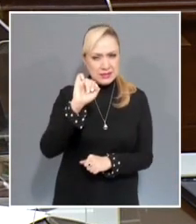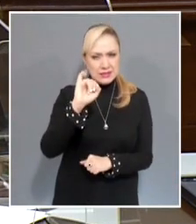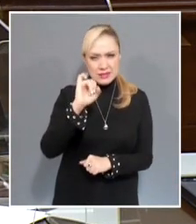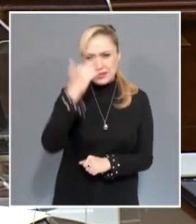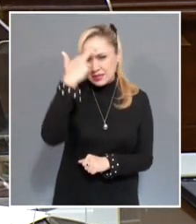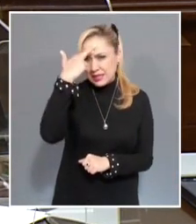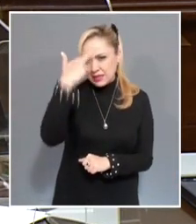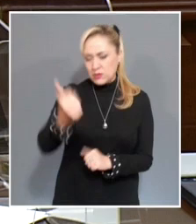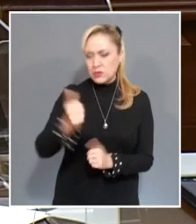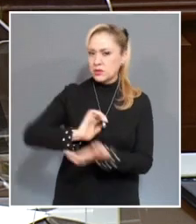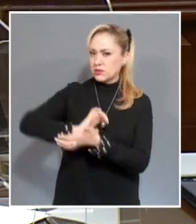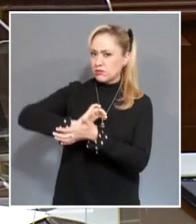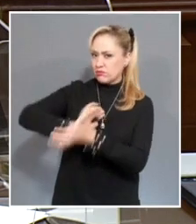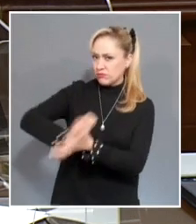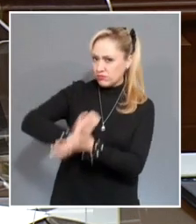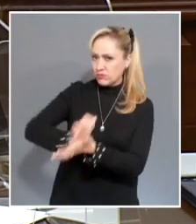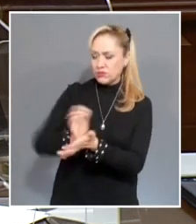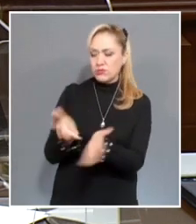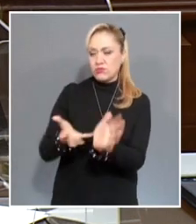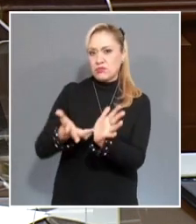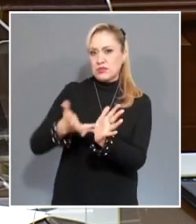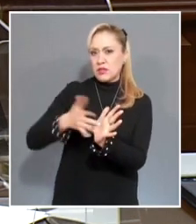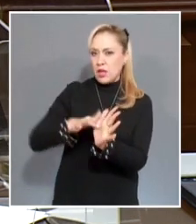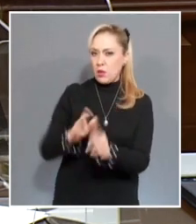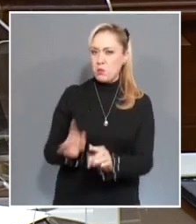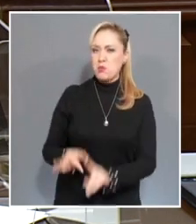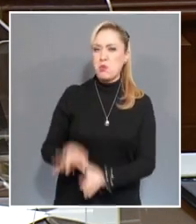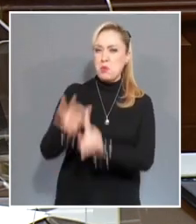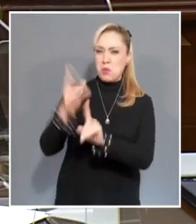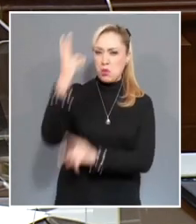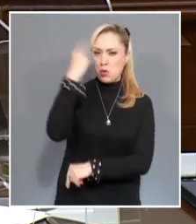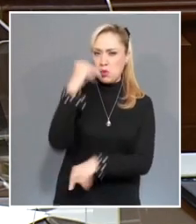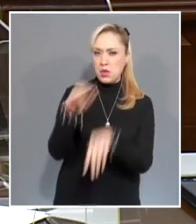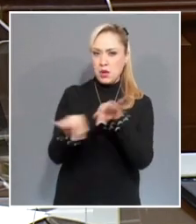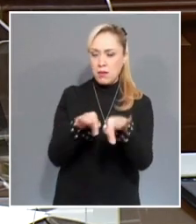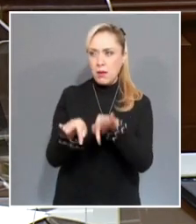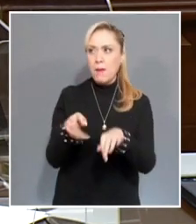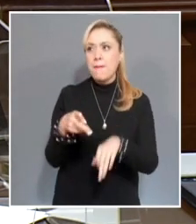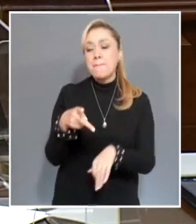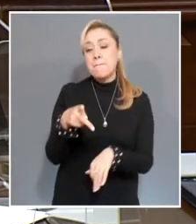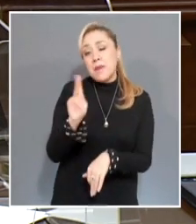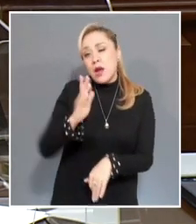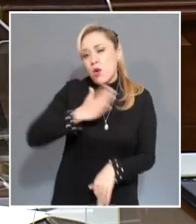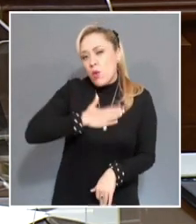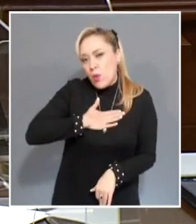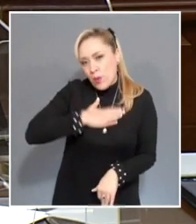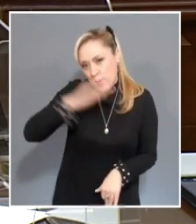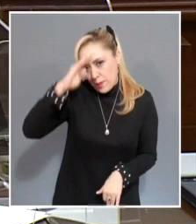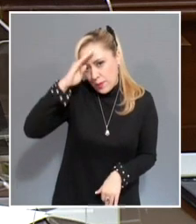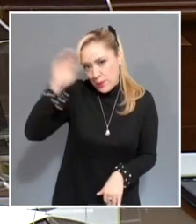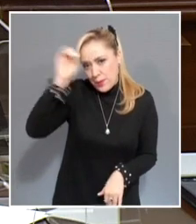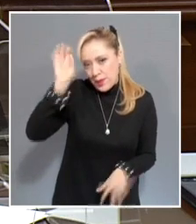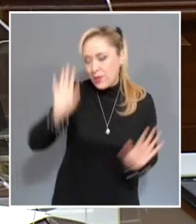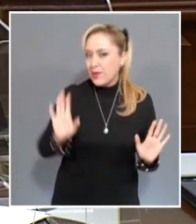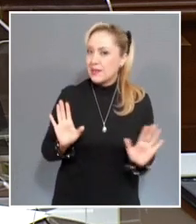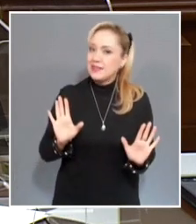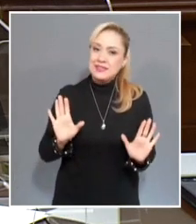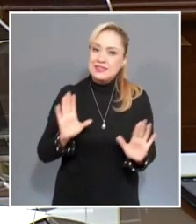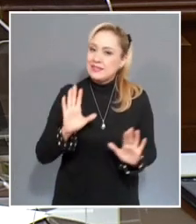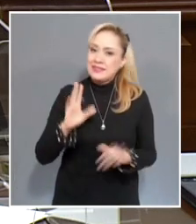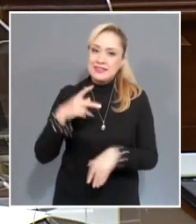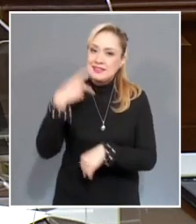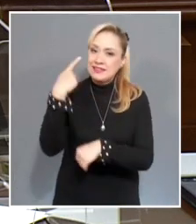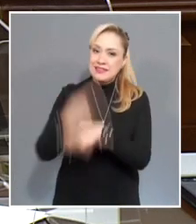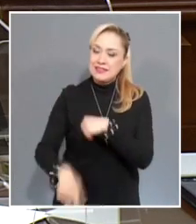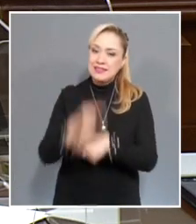antecedentes penales, sin embargo, hay casos en los que, a mi manera de pensar, no se puede correr ningún riesgo y este es uno de ellos.